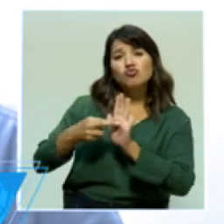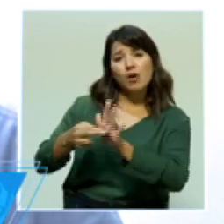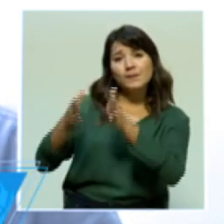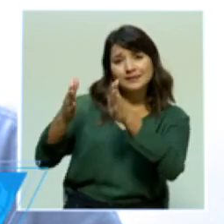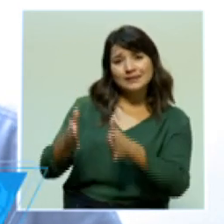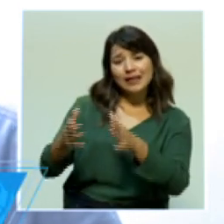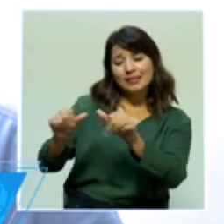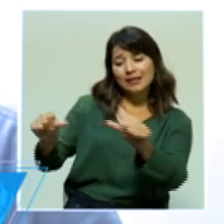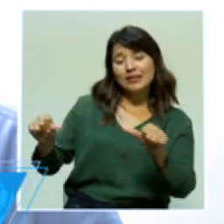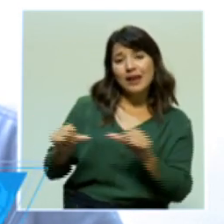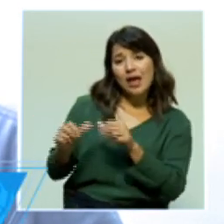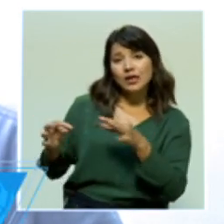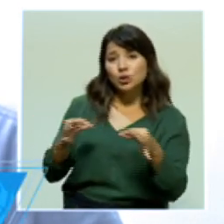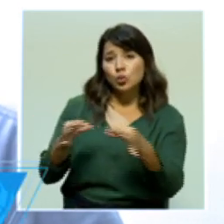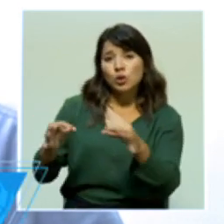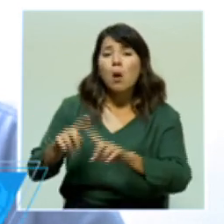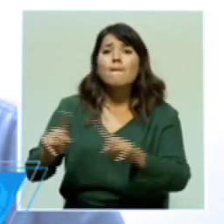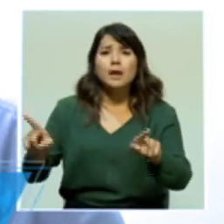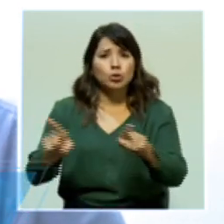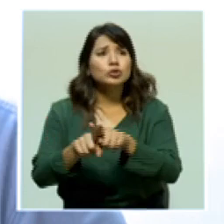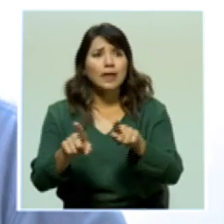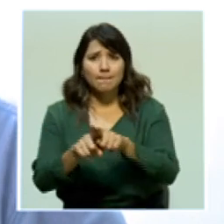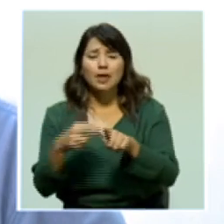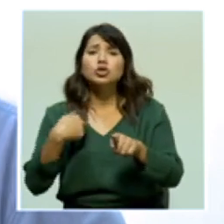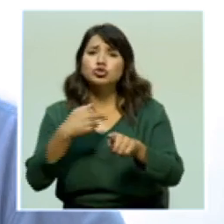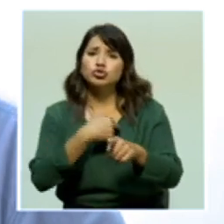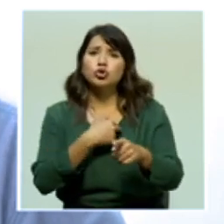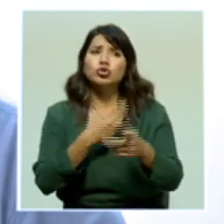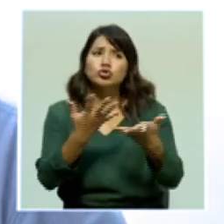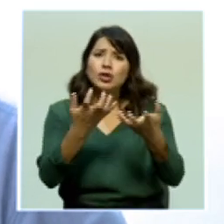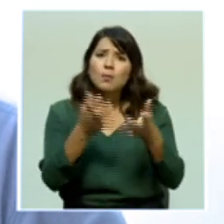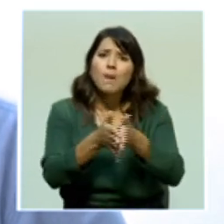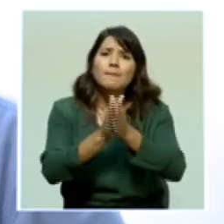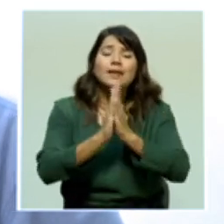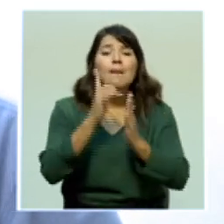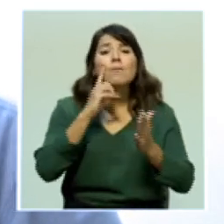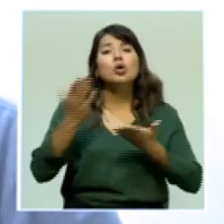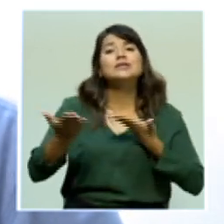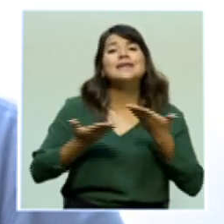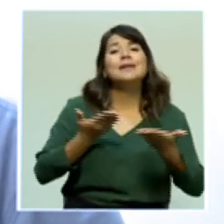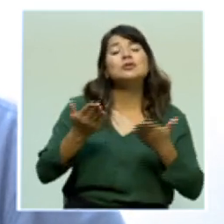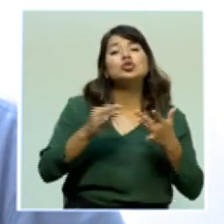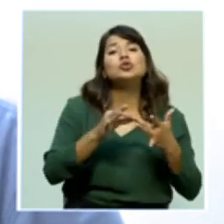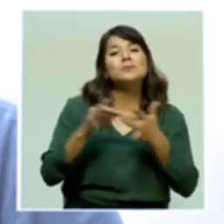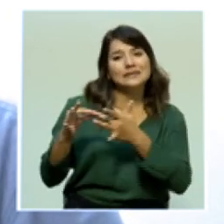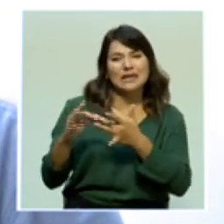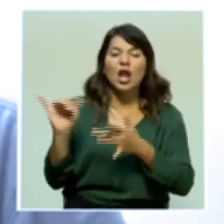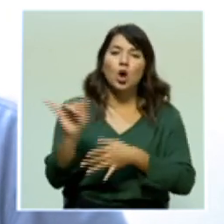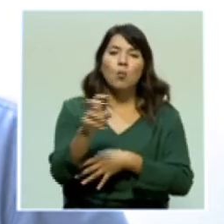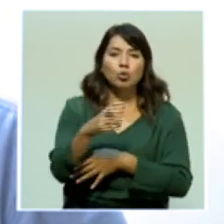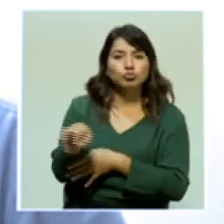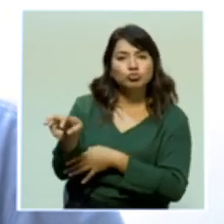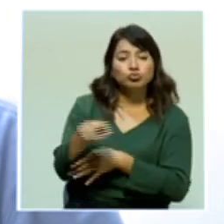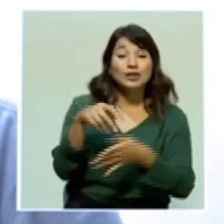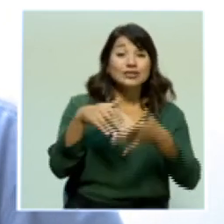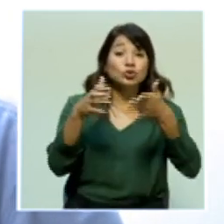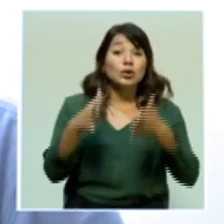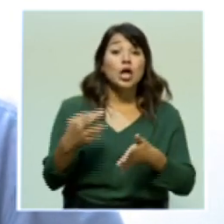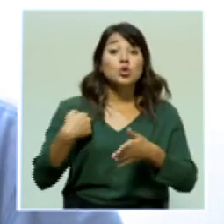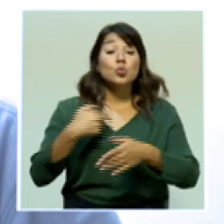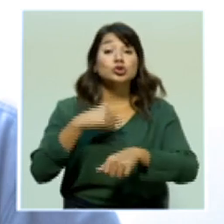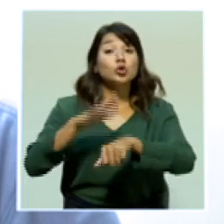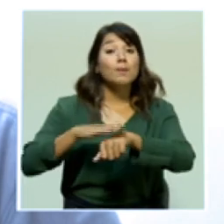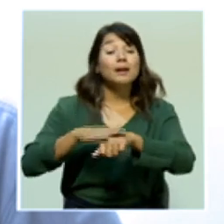al mismo tiempo estamos abogando por los servicios especiales. Estamos en un limbo en este momento. Los permisos nuestros vencen el 31 de diciembre del